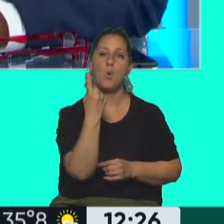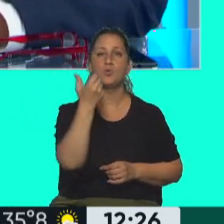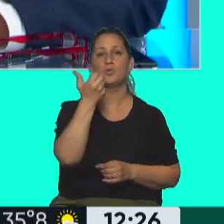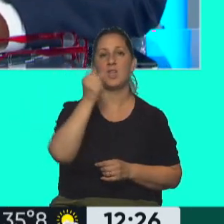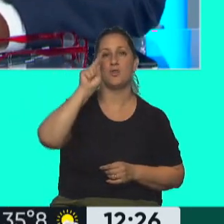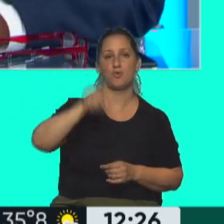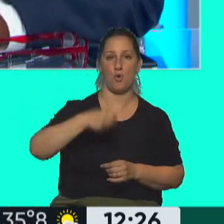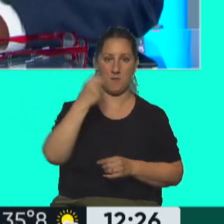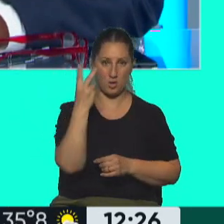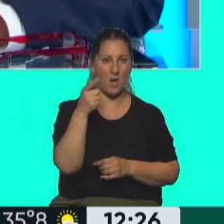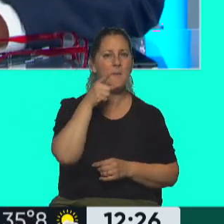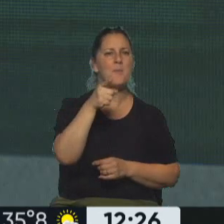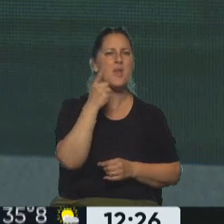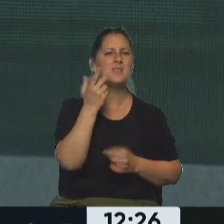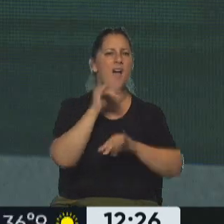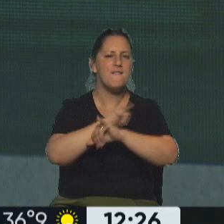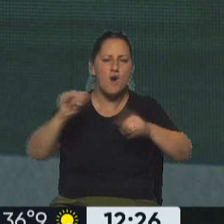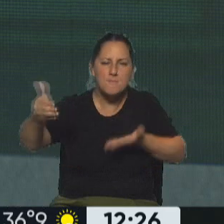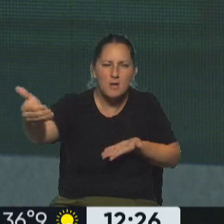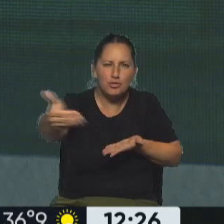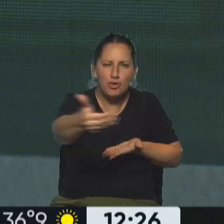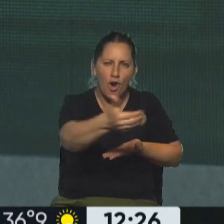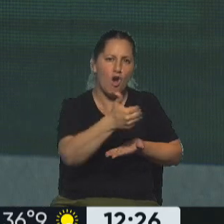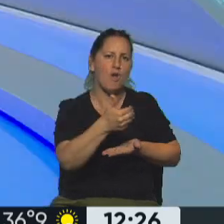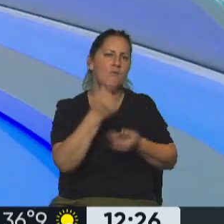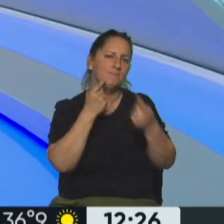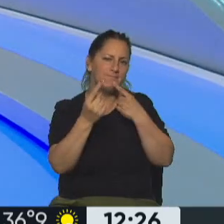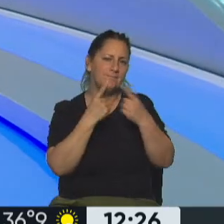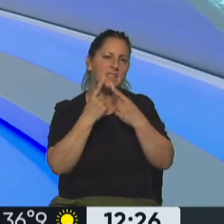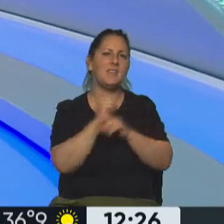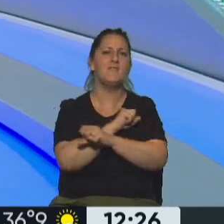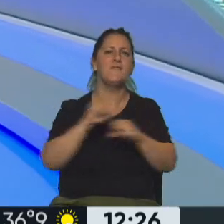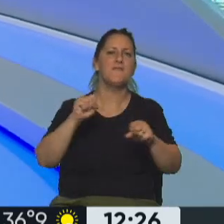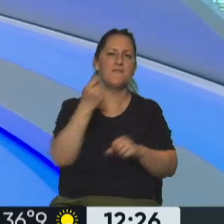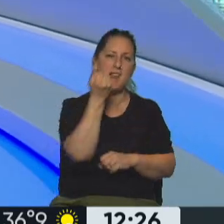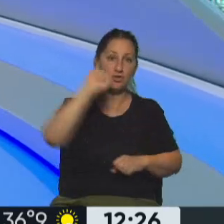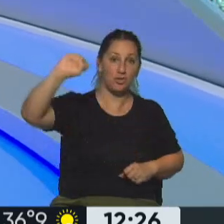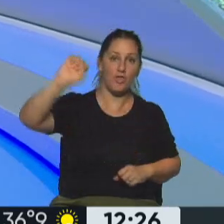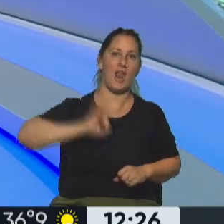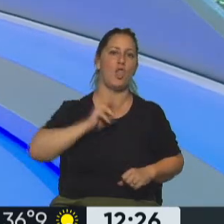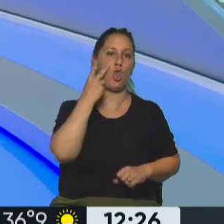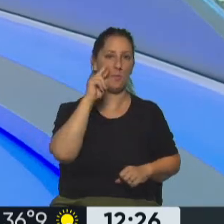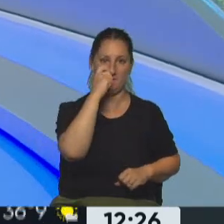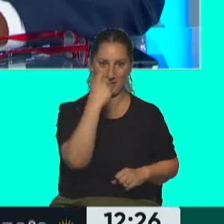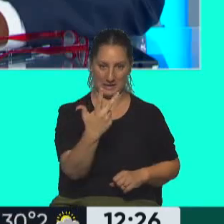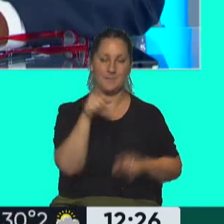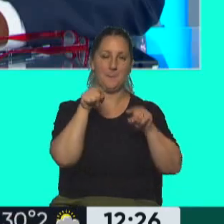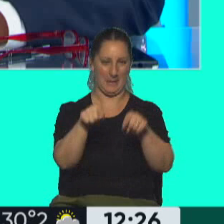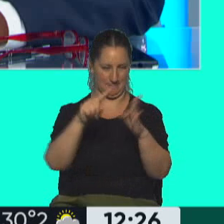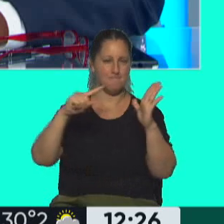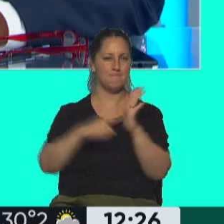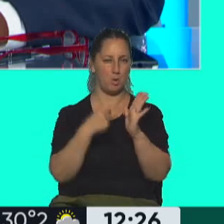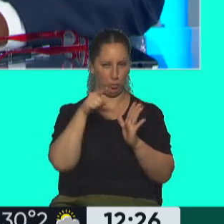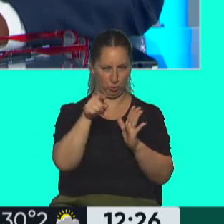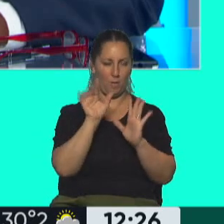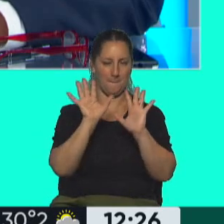% para... pero este relevamiento también hace hincapié en la inflación de 2023. Ahí es donde está el tema. A ver. Ahí